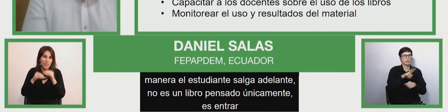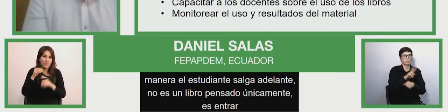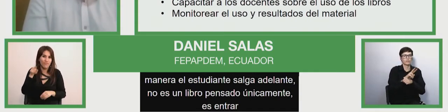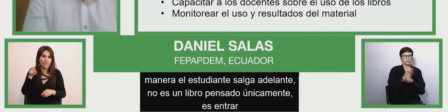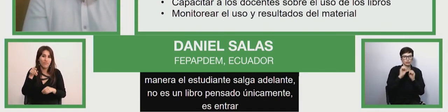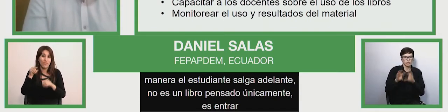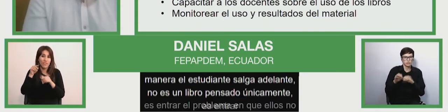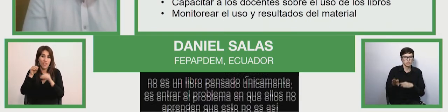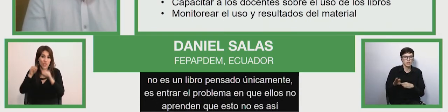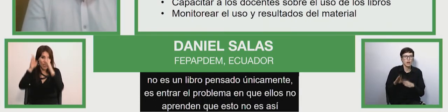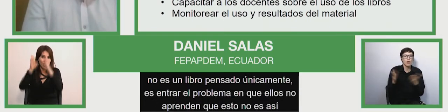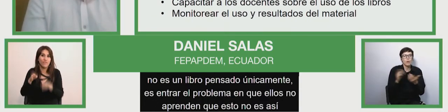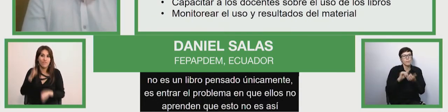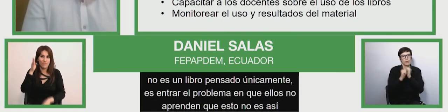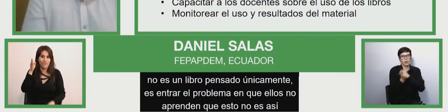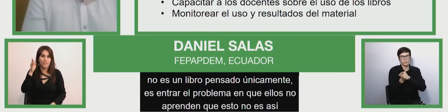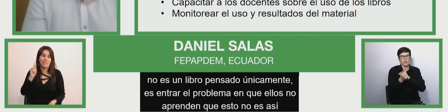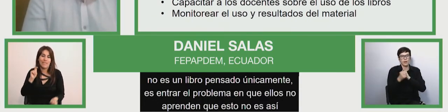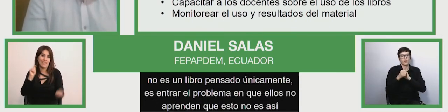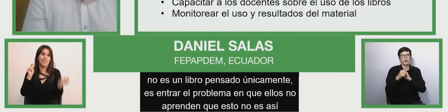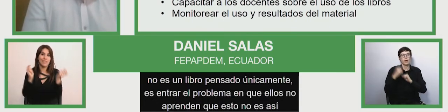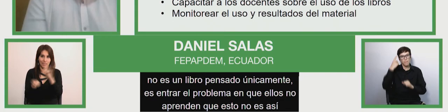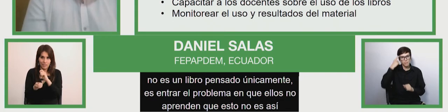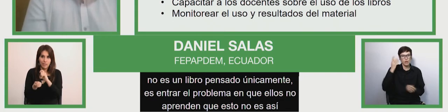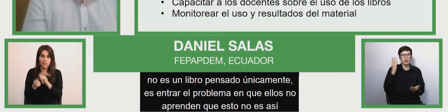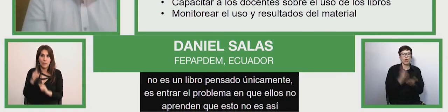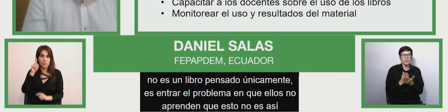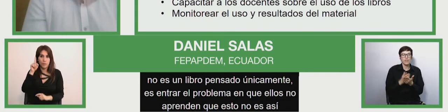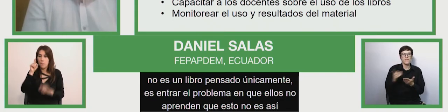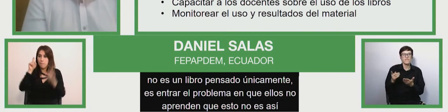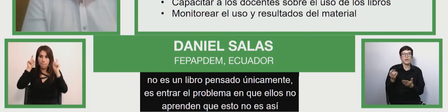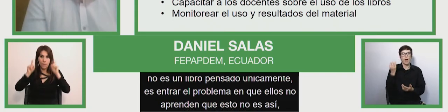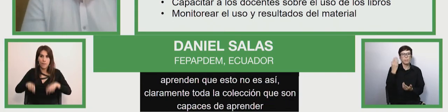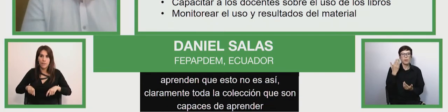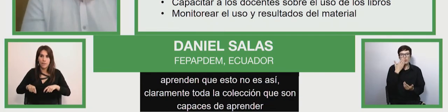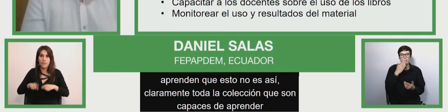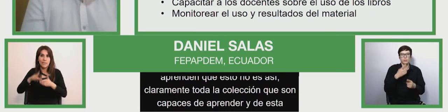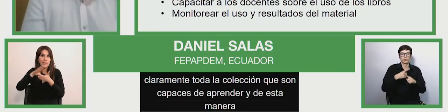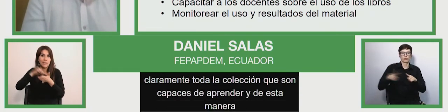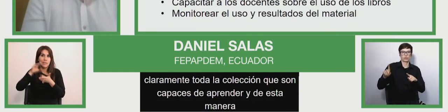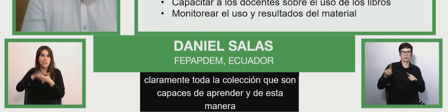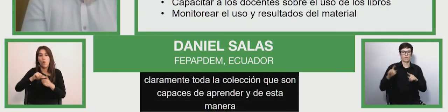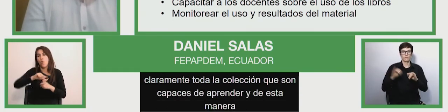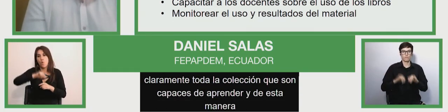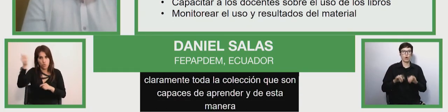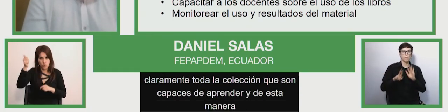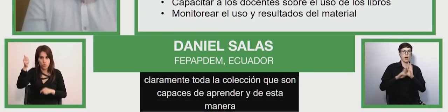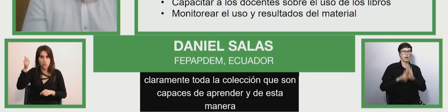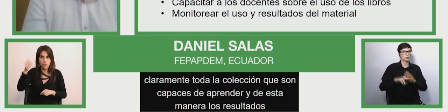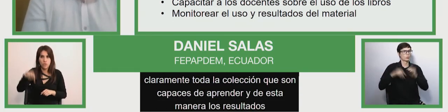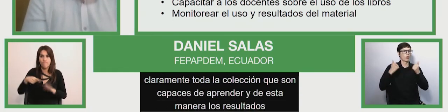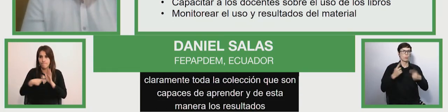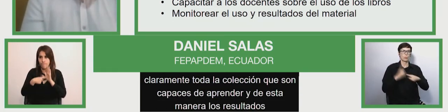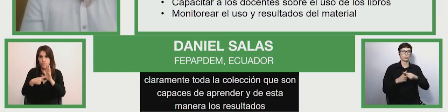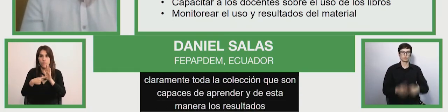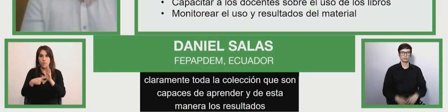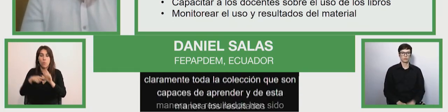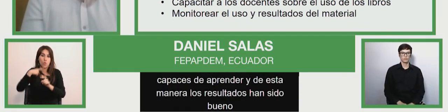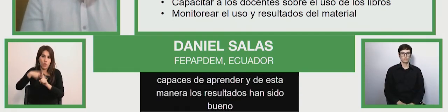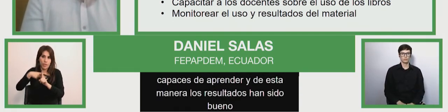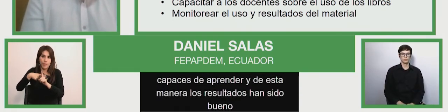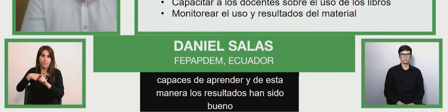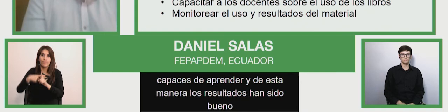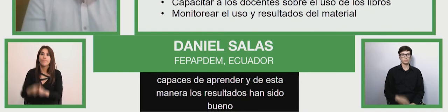son capaces de aprender, pero de esta manera los resultados han sido buenos gracias a ese enfoque también. Luego, dos